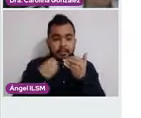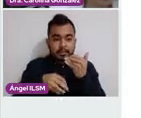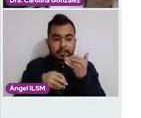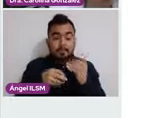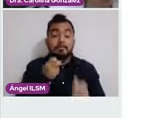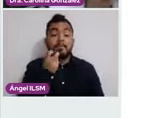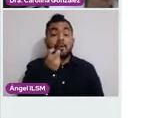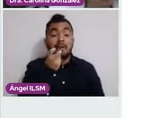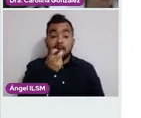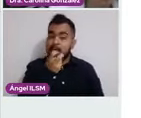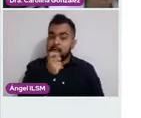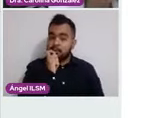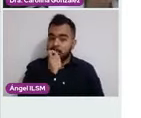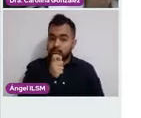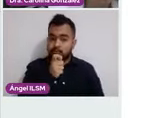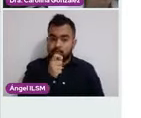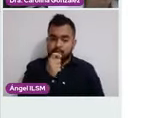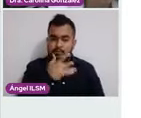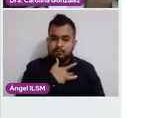síntomas inespecíficos.